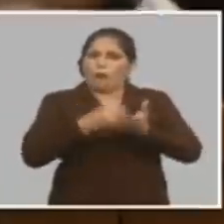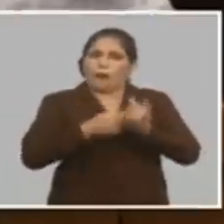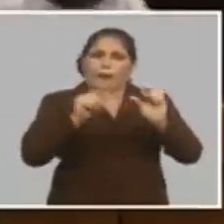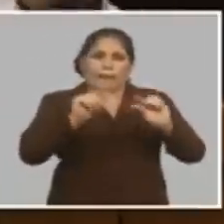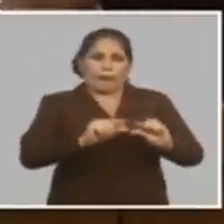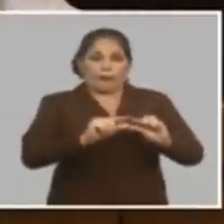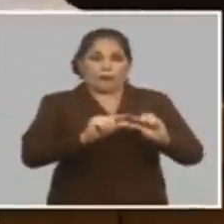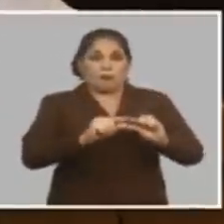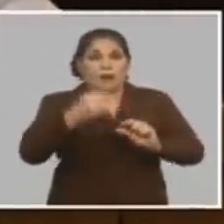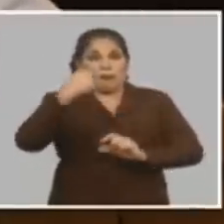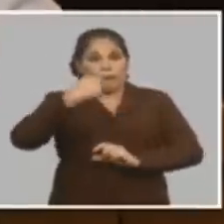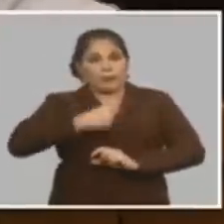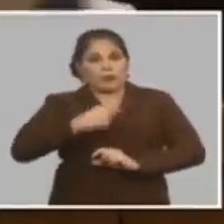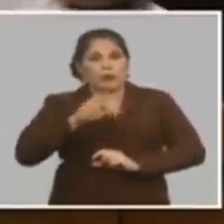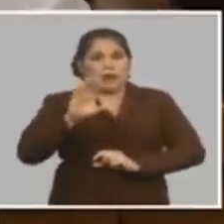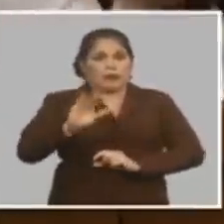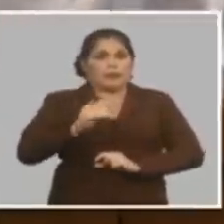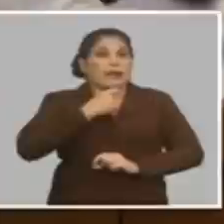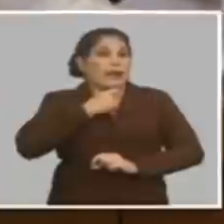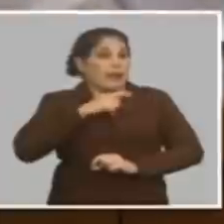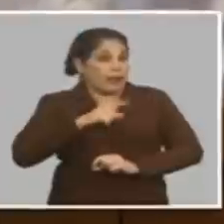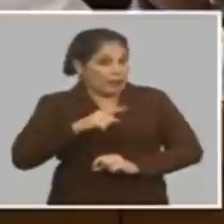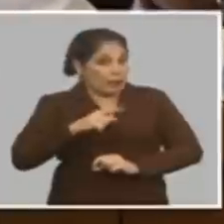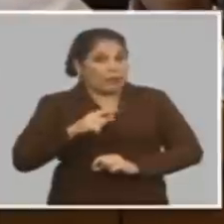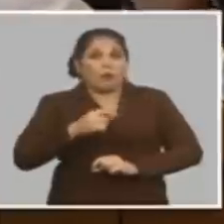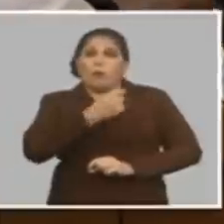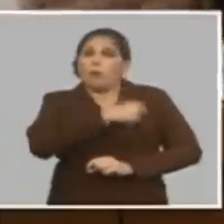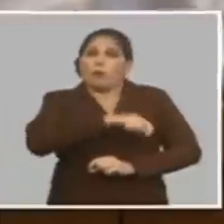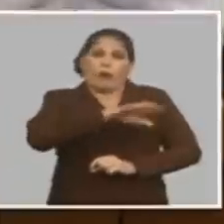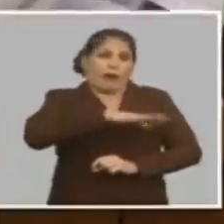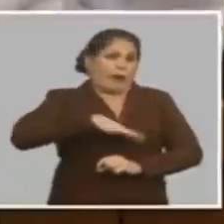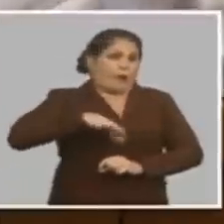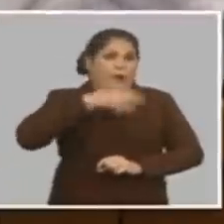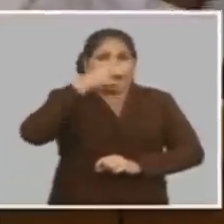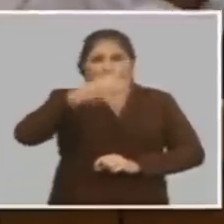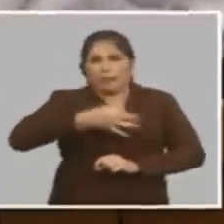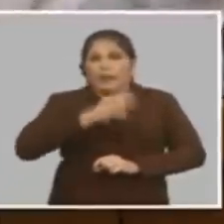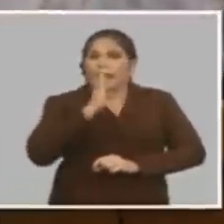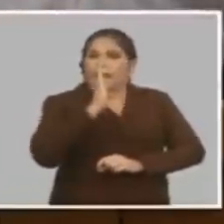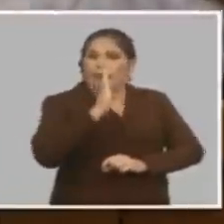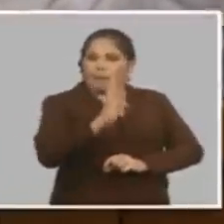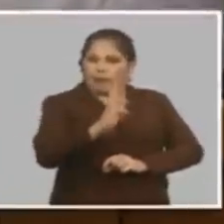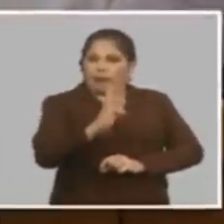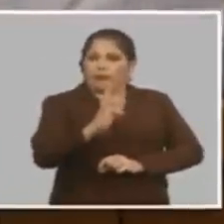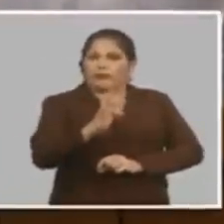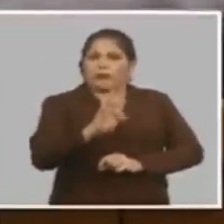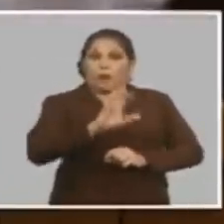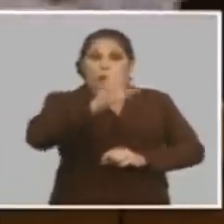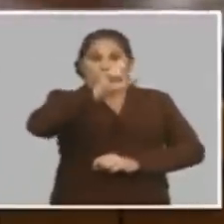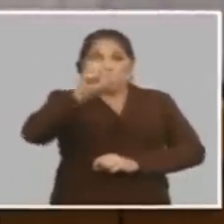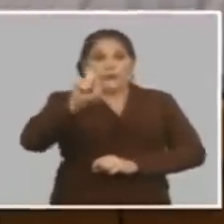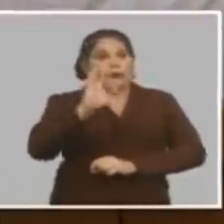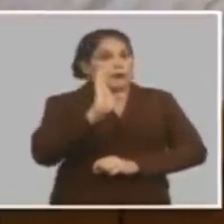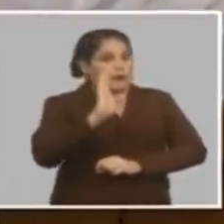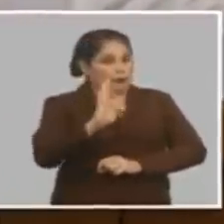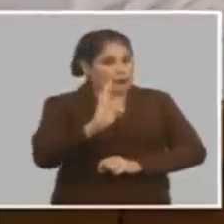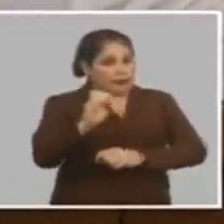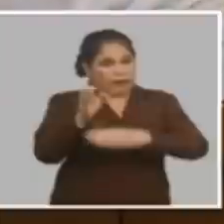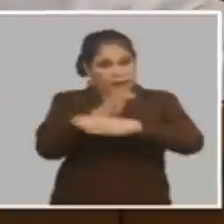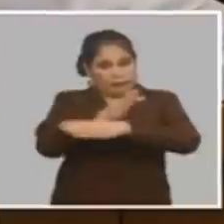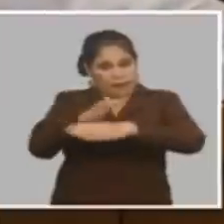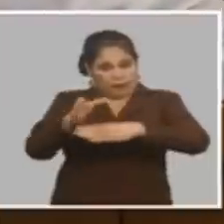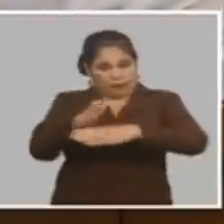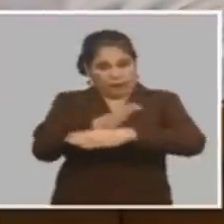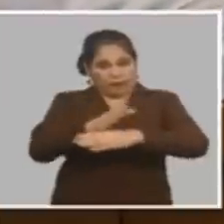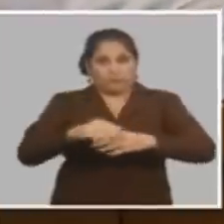y también las personas han dicho y se ha dicho públicamente que se respetan los saldos de las cuentas de los bancos son dos cosas diferentes